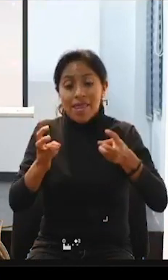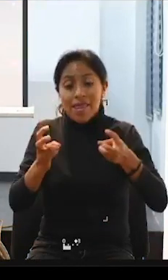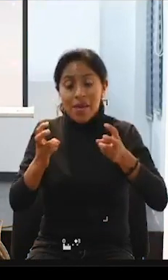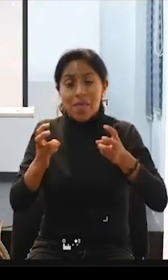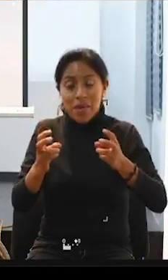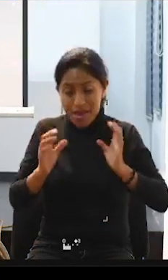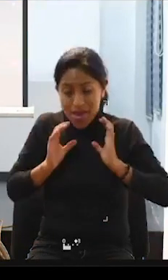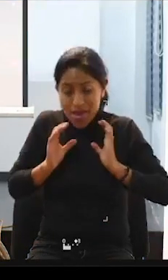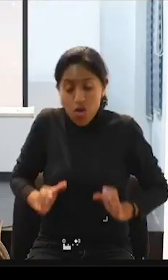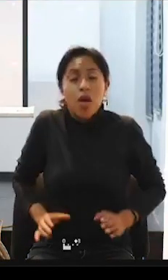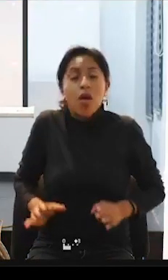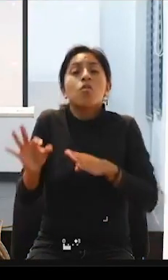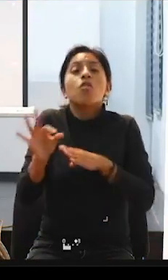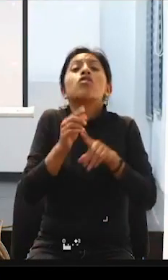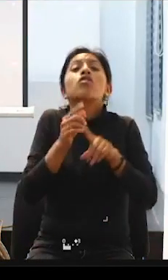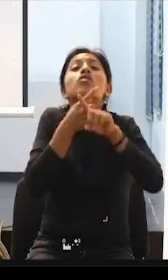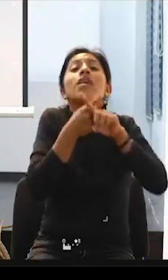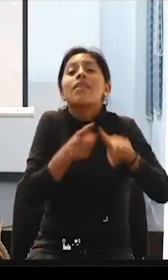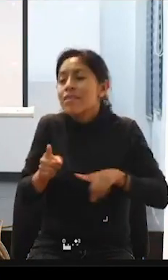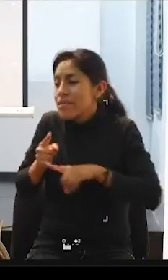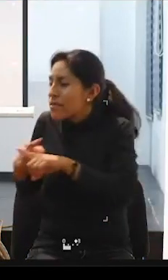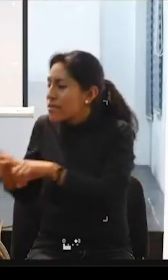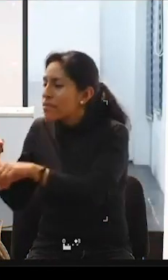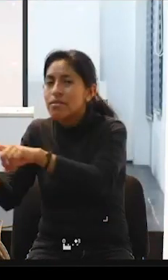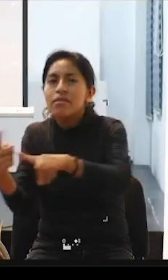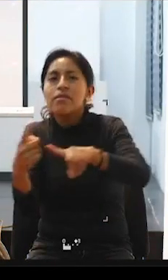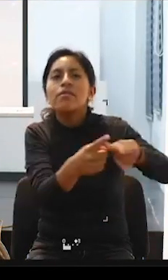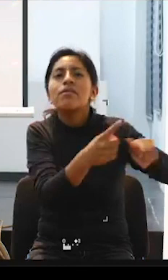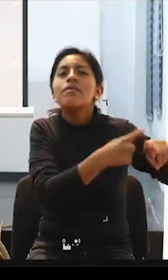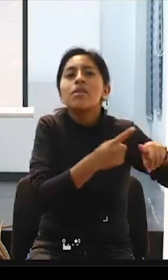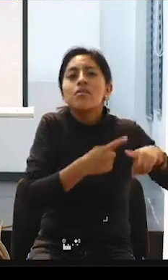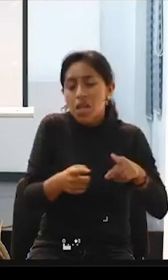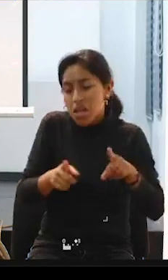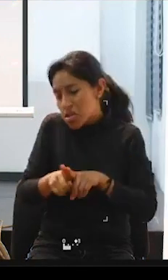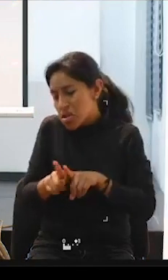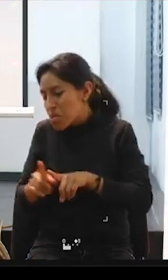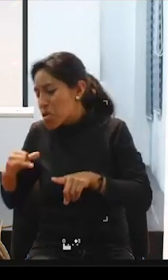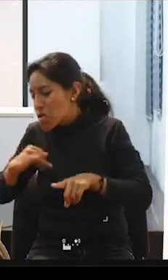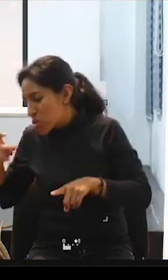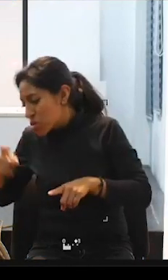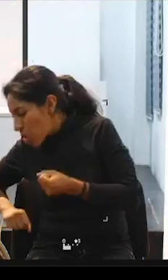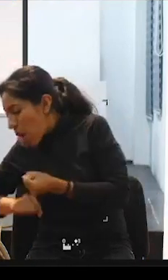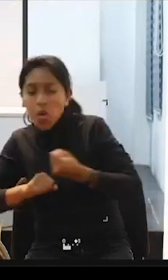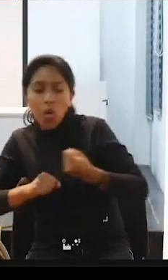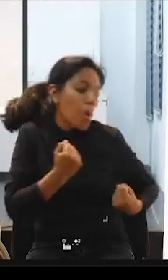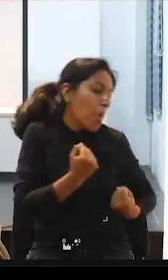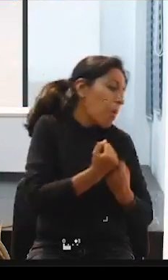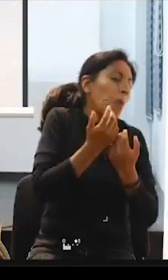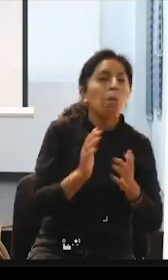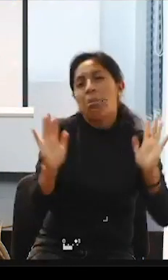funcionamos de diversas maneras, con diversas herramientas. Bueno, pues entonces venimos,